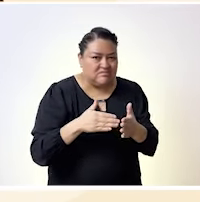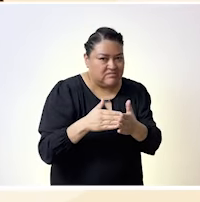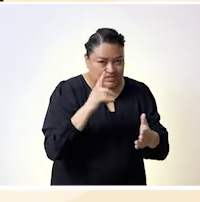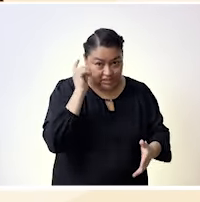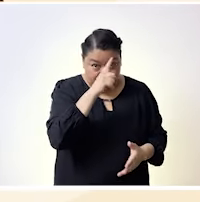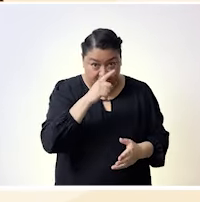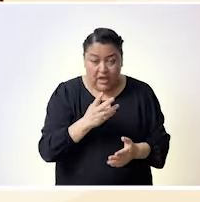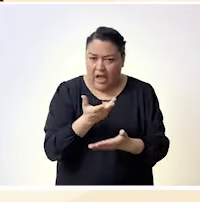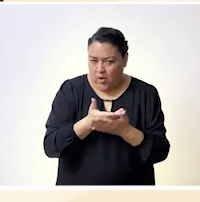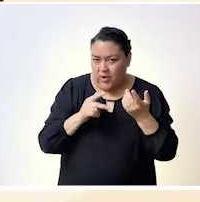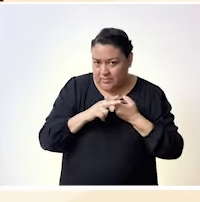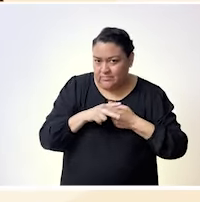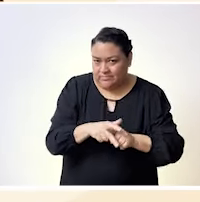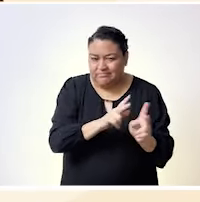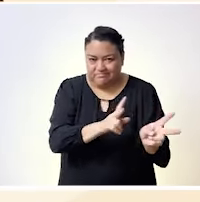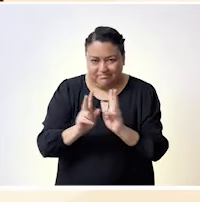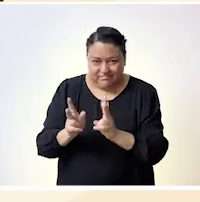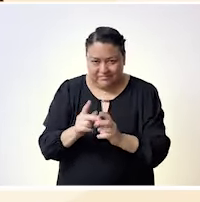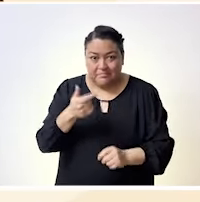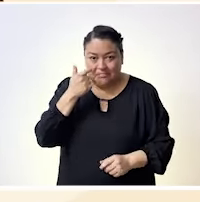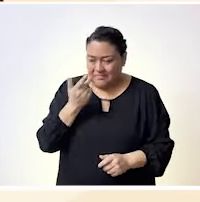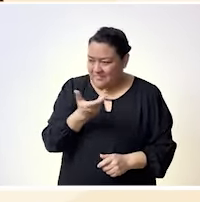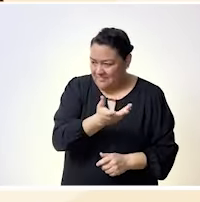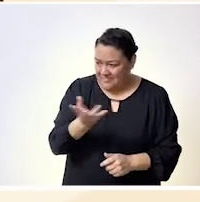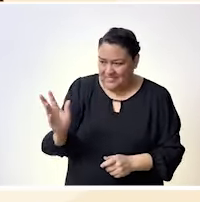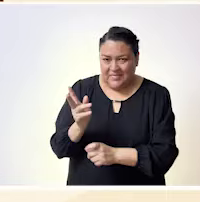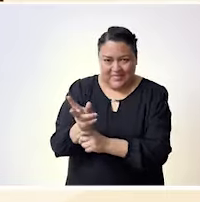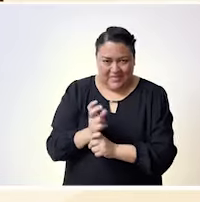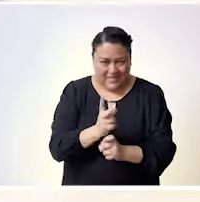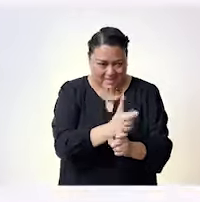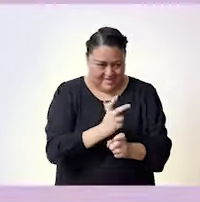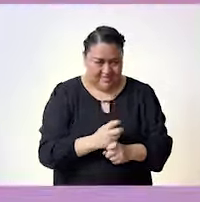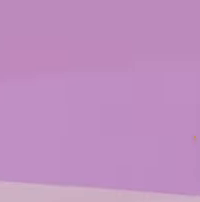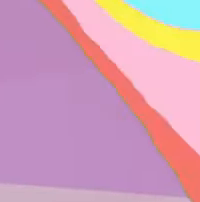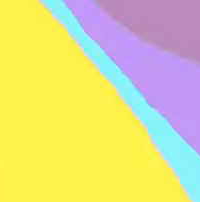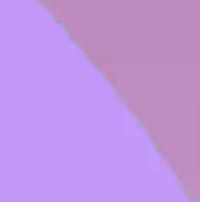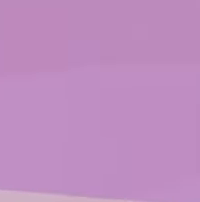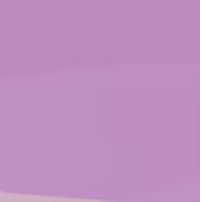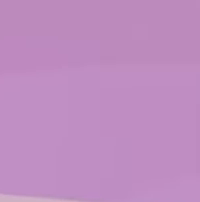damos inicio con nuestro conversatorio y presentamos a nuestras invitadas.